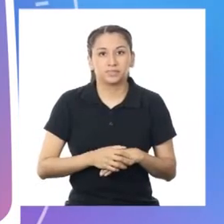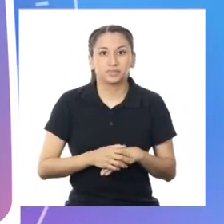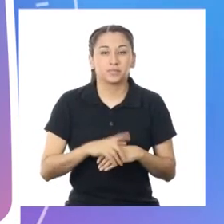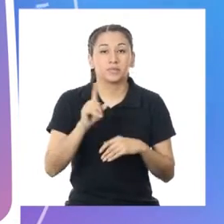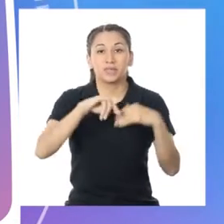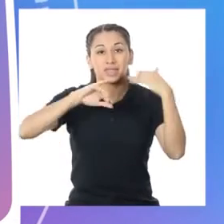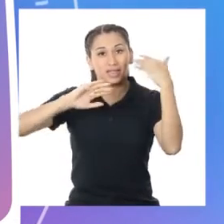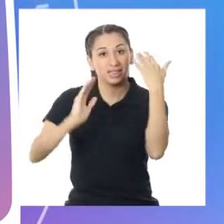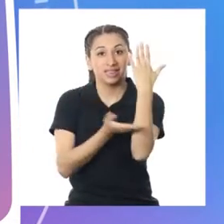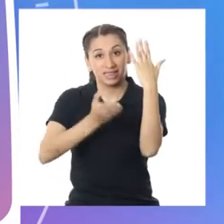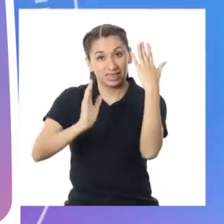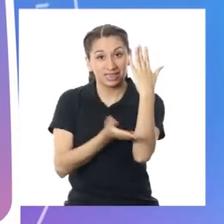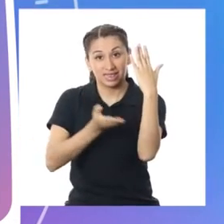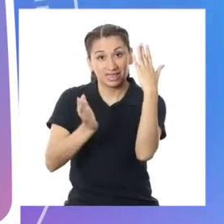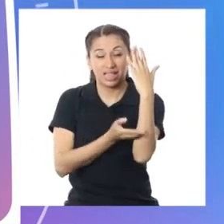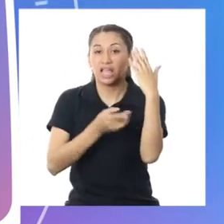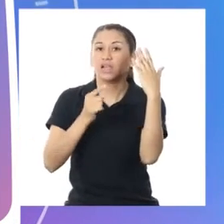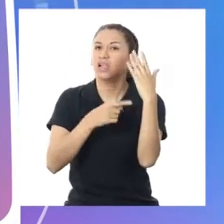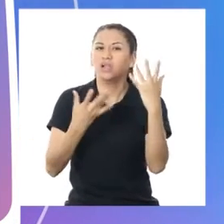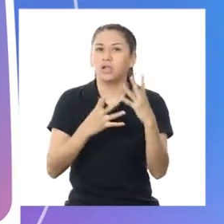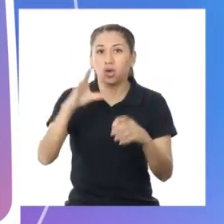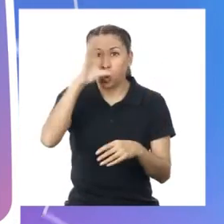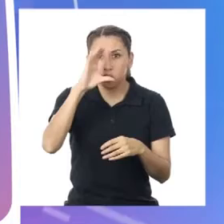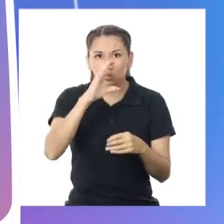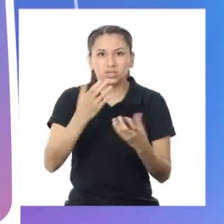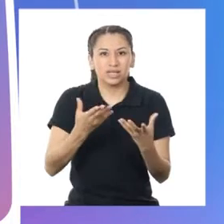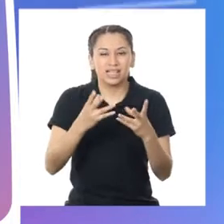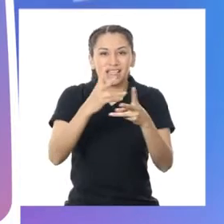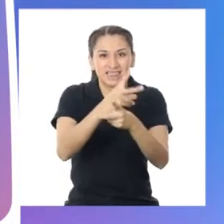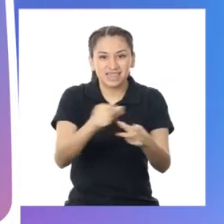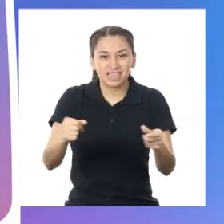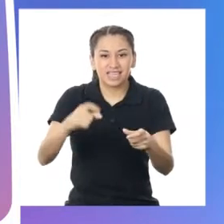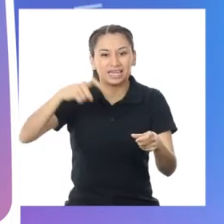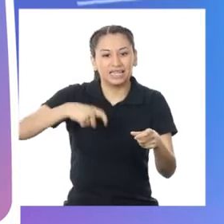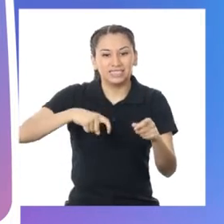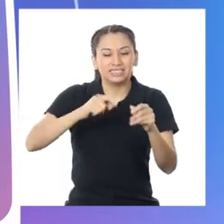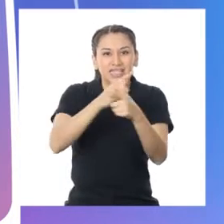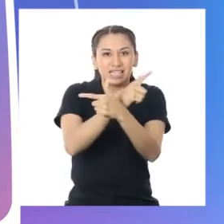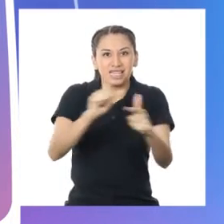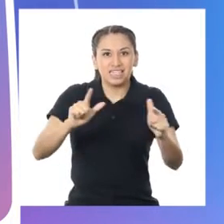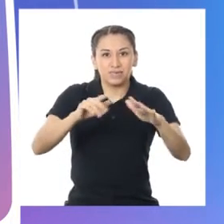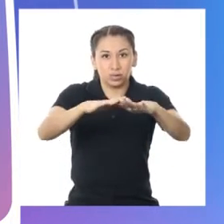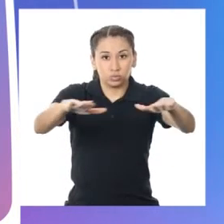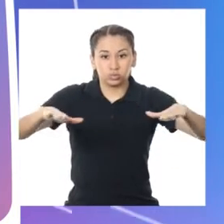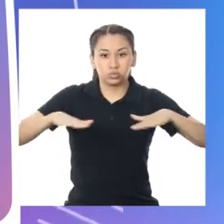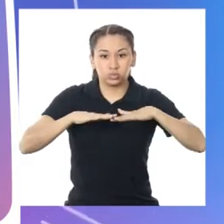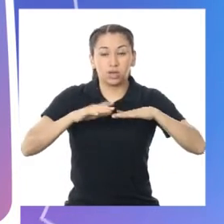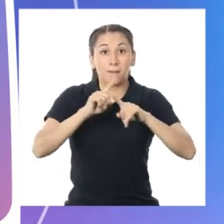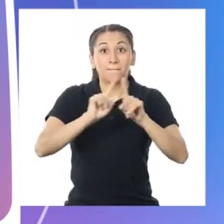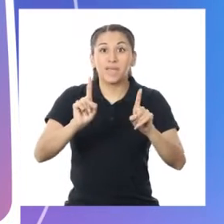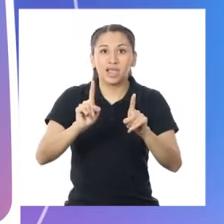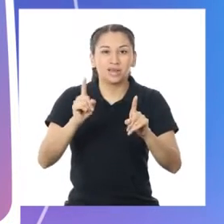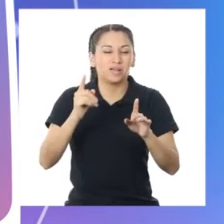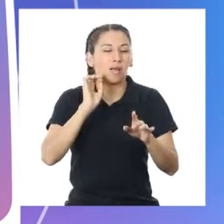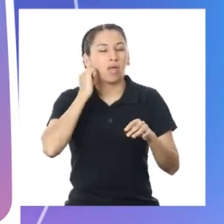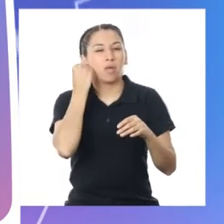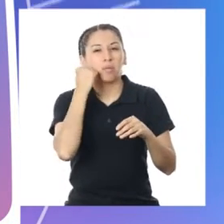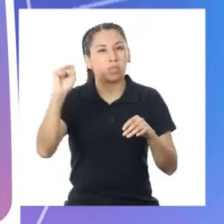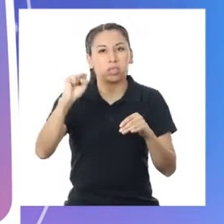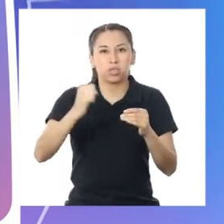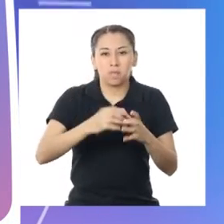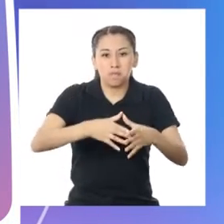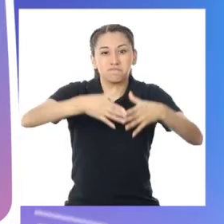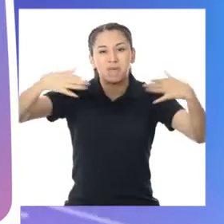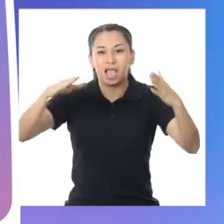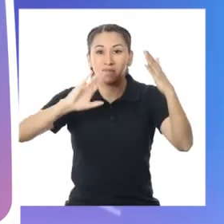La tala de árboles busca que haya más terrenos para cultivar. Pero el uso desmedido de esta